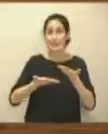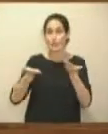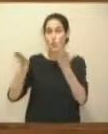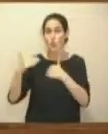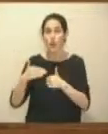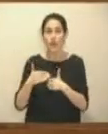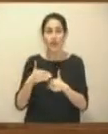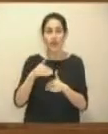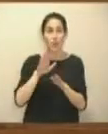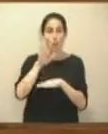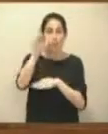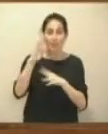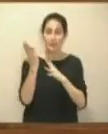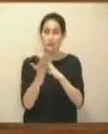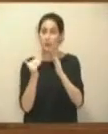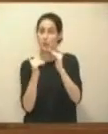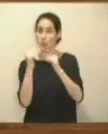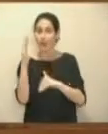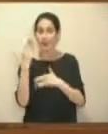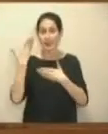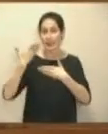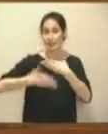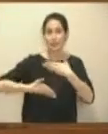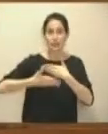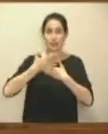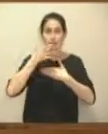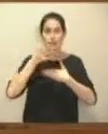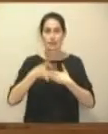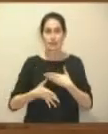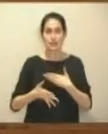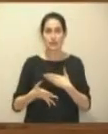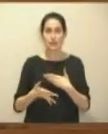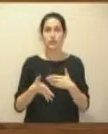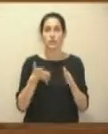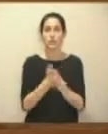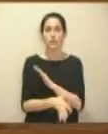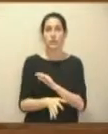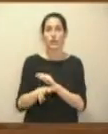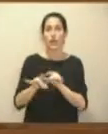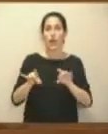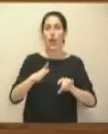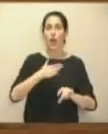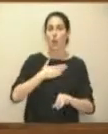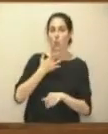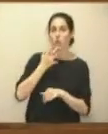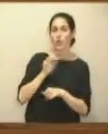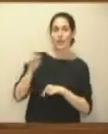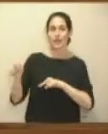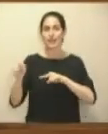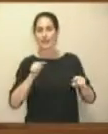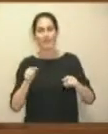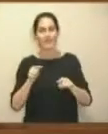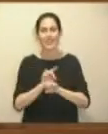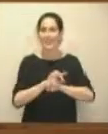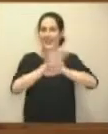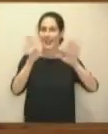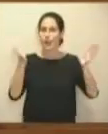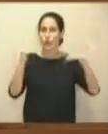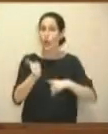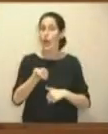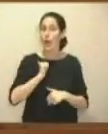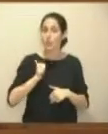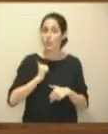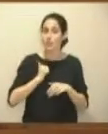no se encuentran deslindados, lo que provoca que las pertenencias no siempre estén claras y los derechos de aprovechamiento comunal no siempre sean